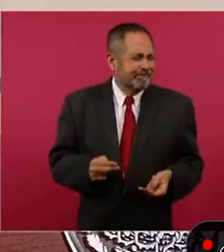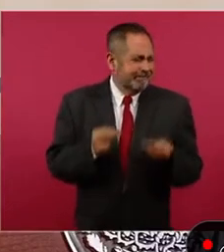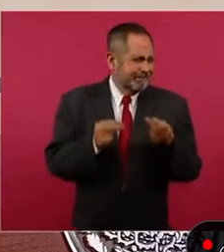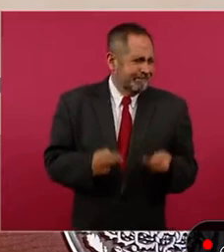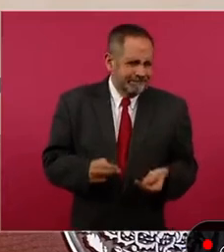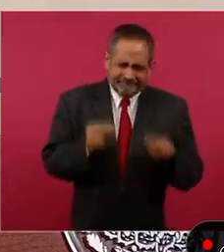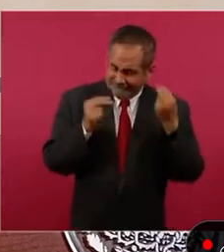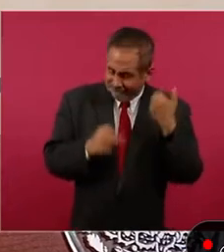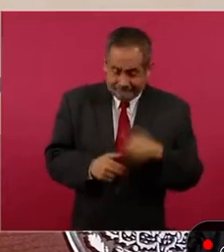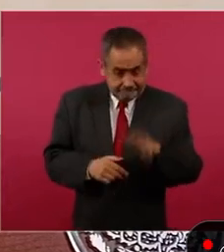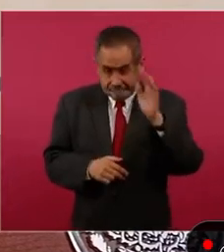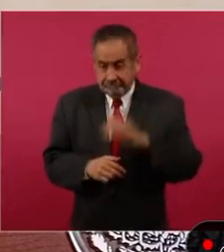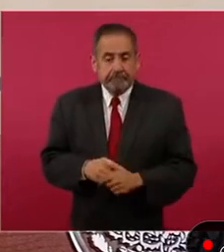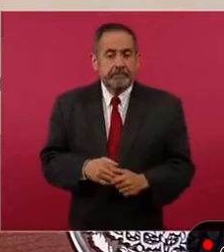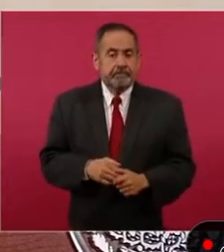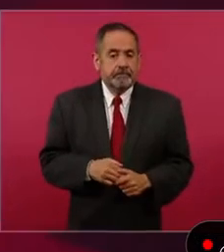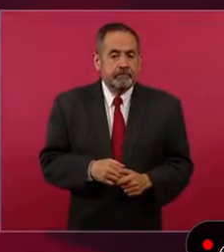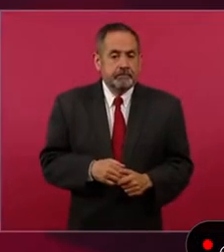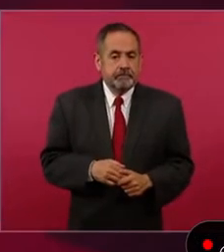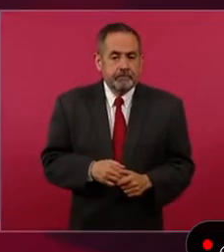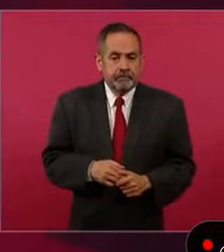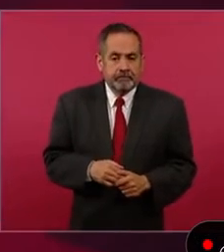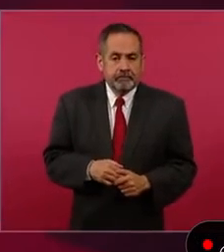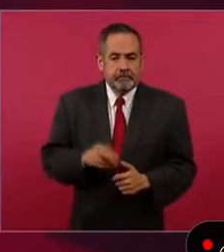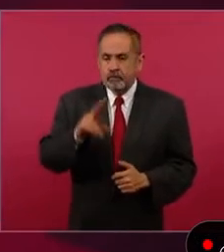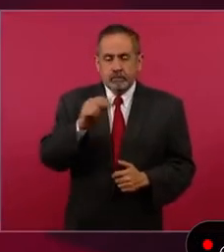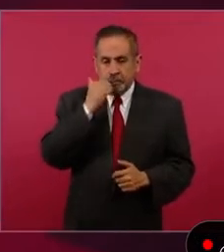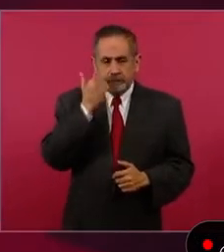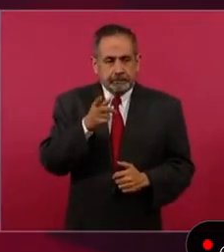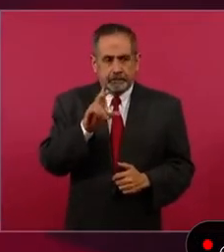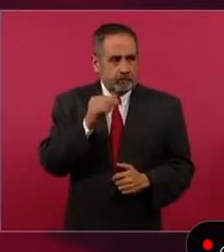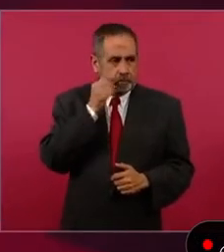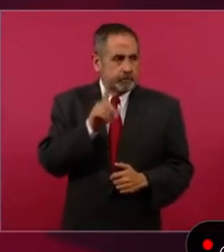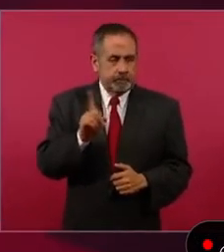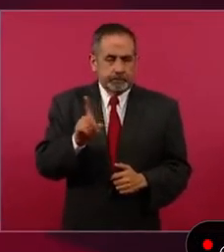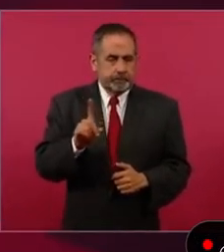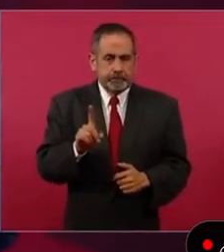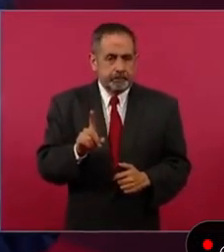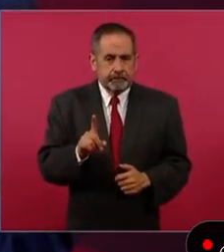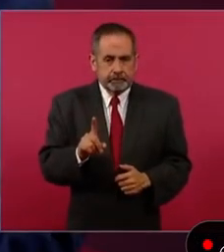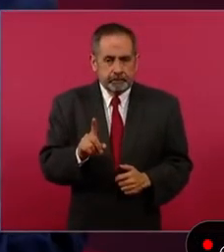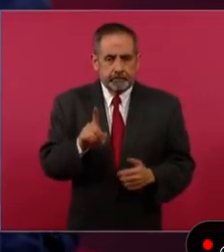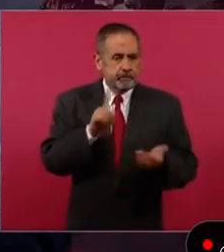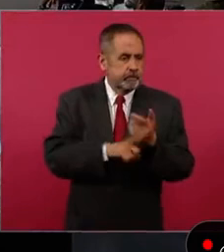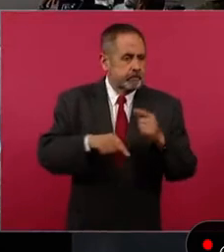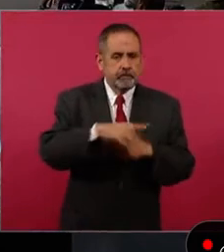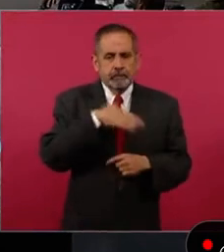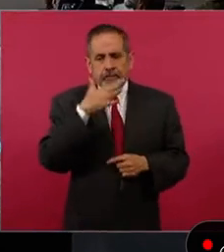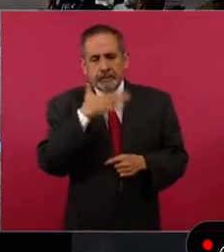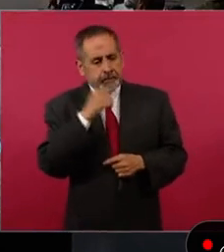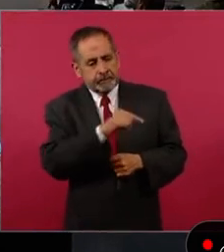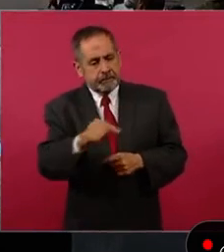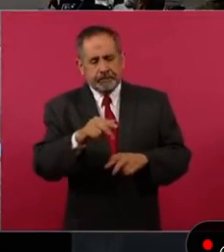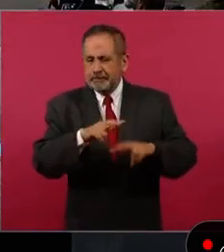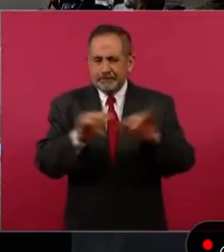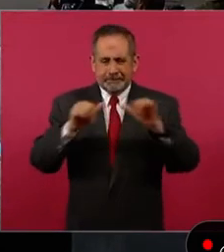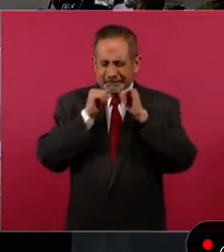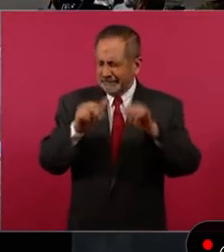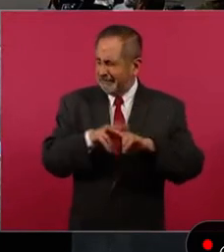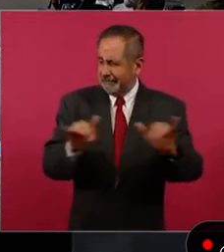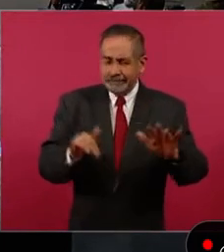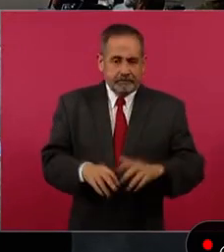Entonces, no queremos que haya corrupción en nada.